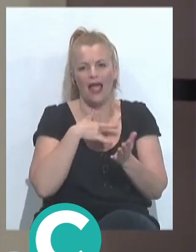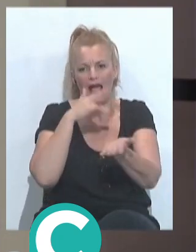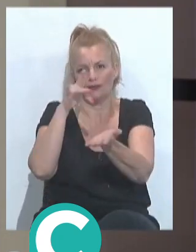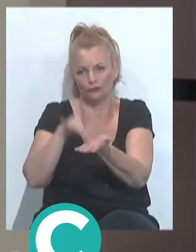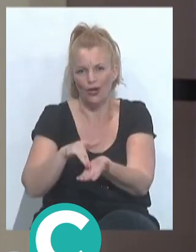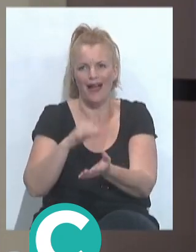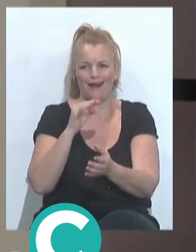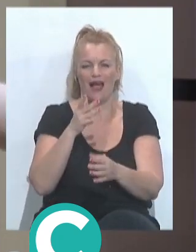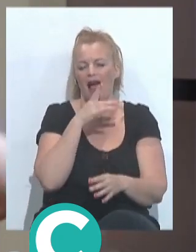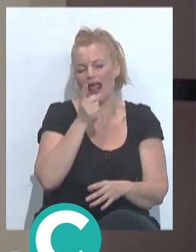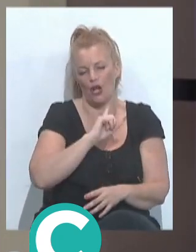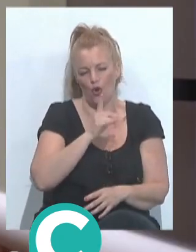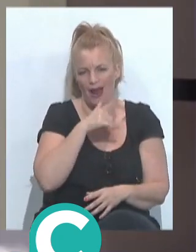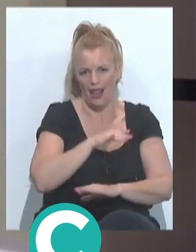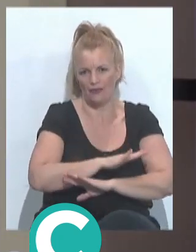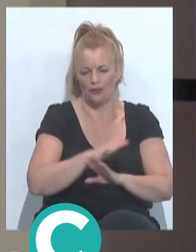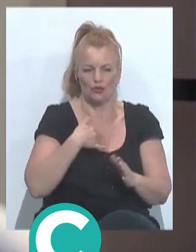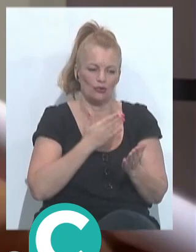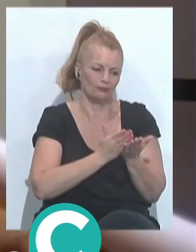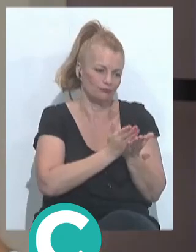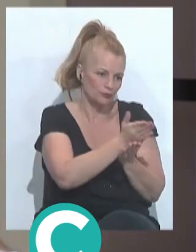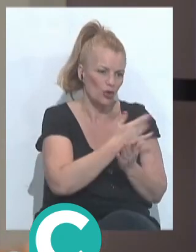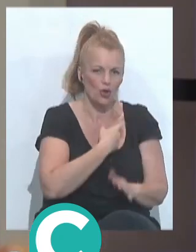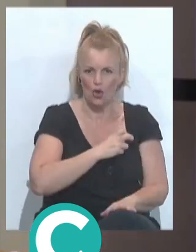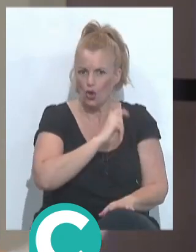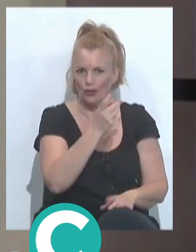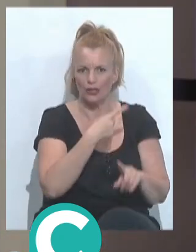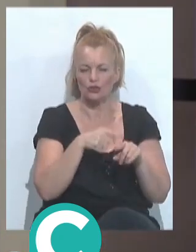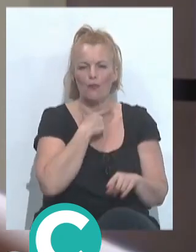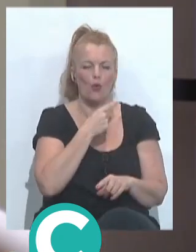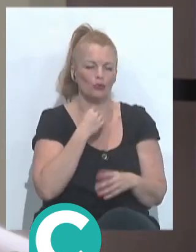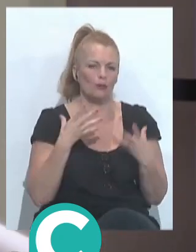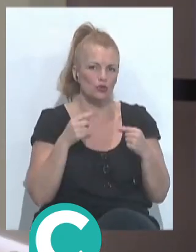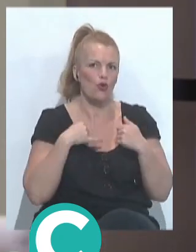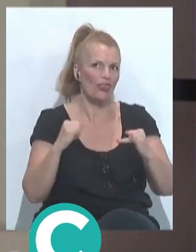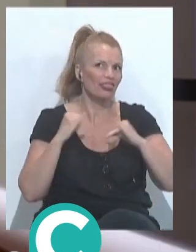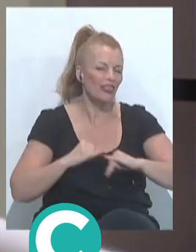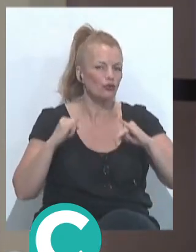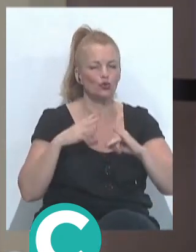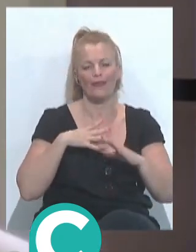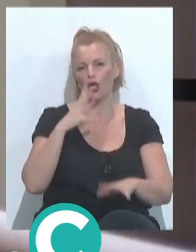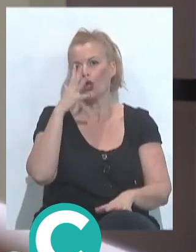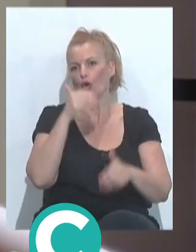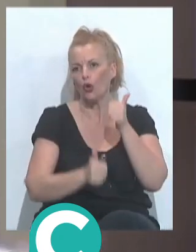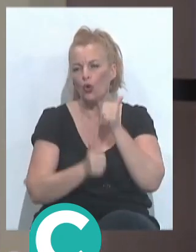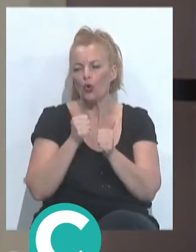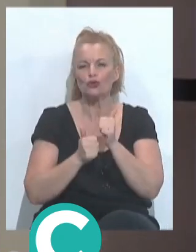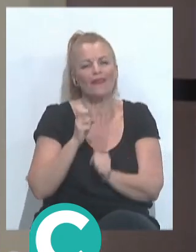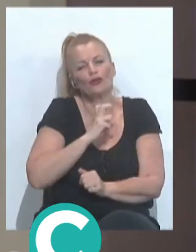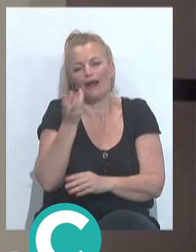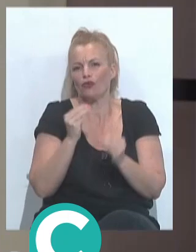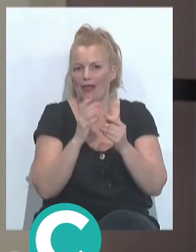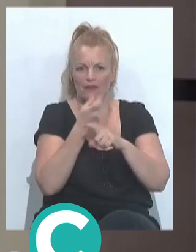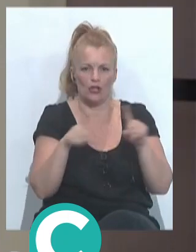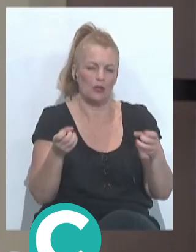no, ahora estoy en otras líneas, estoy metido en una cosa que también me gusta mucho porque disfruto del concurso de otra manera diferente, que también me gusta disfrutarlo de esta manera